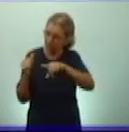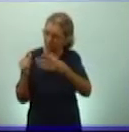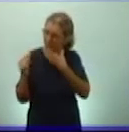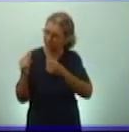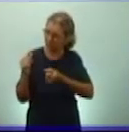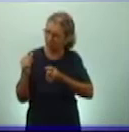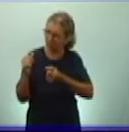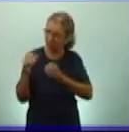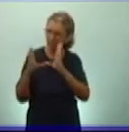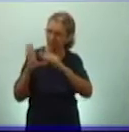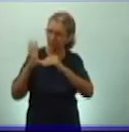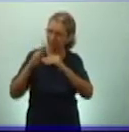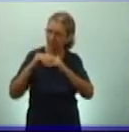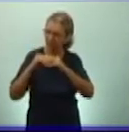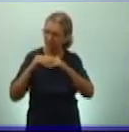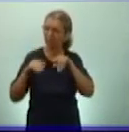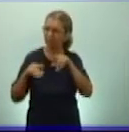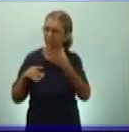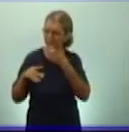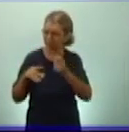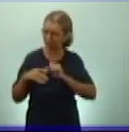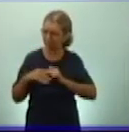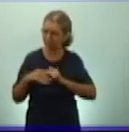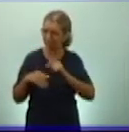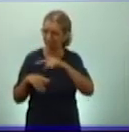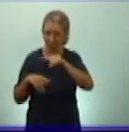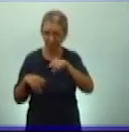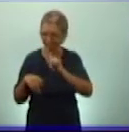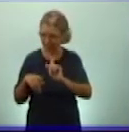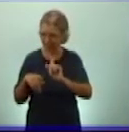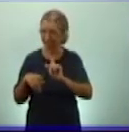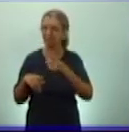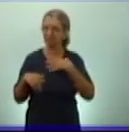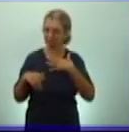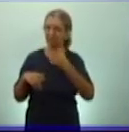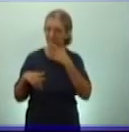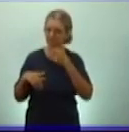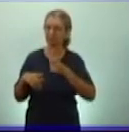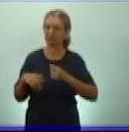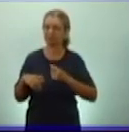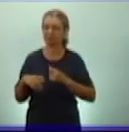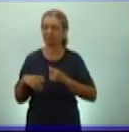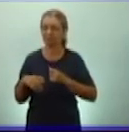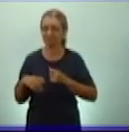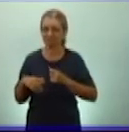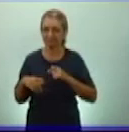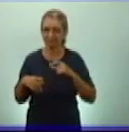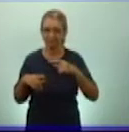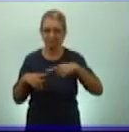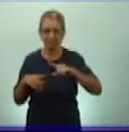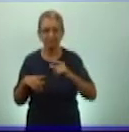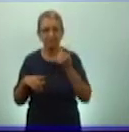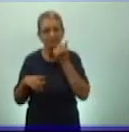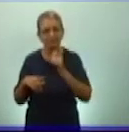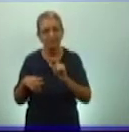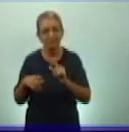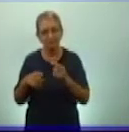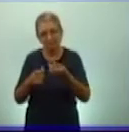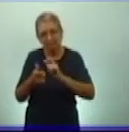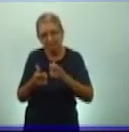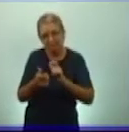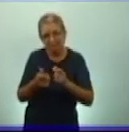actualidad. Muchos los cosechan no solamente en Cuba, sino en el mundo. Y también la papa. Pero además, unas características similares de las civilizaciones